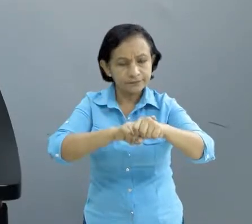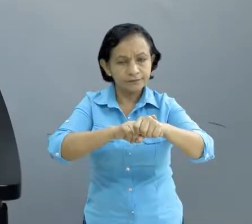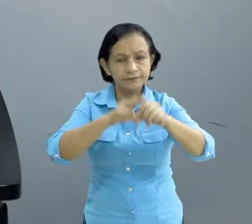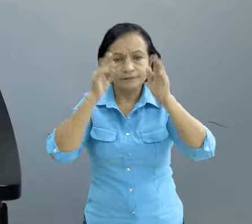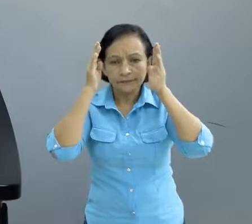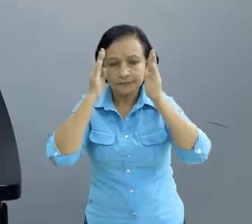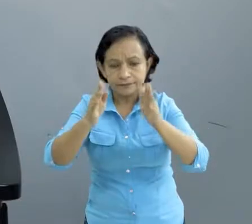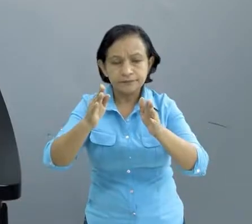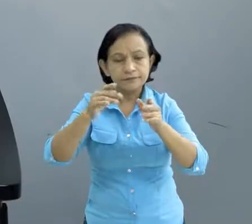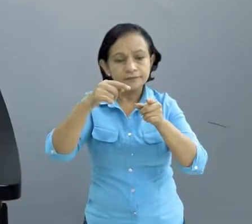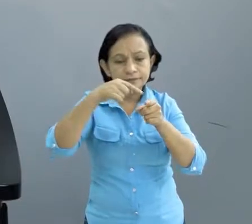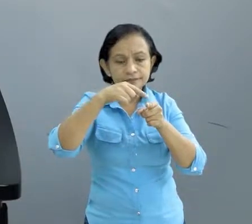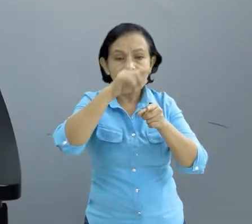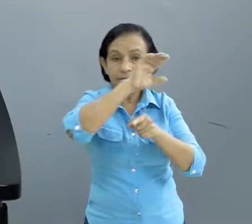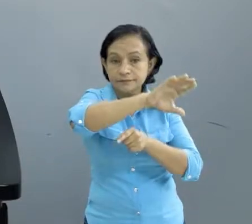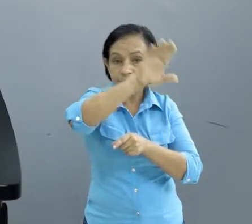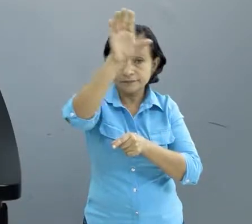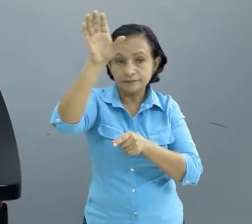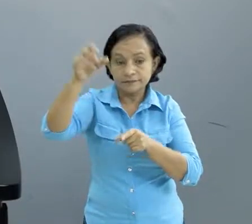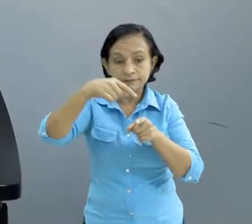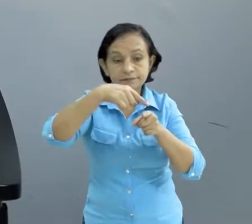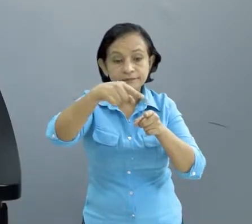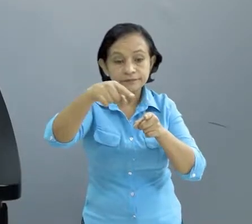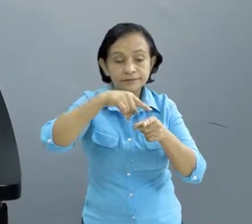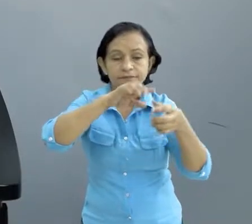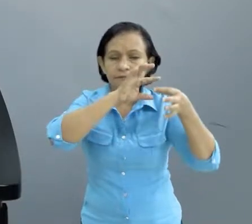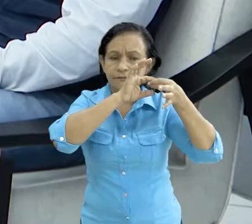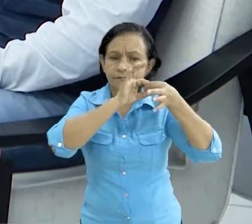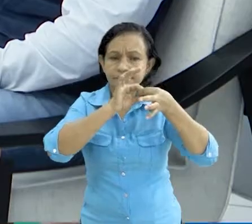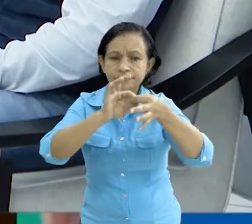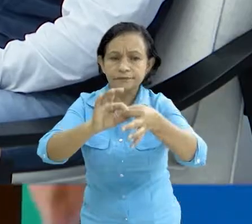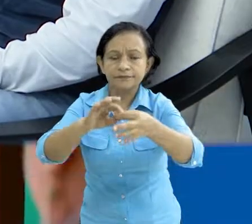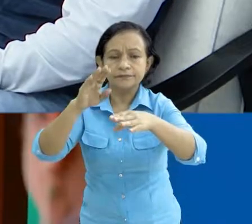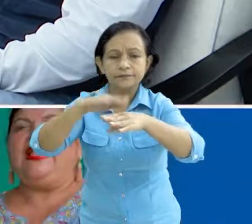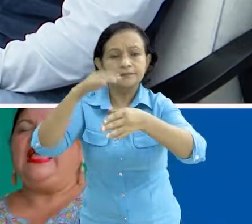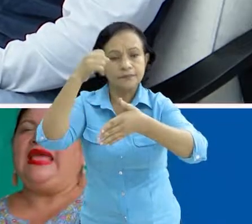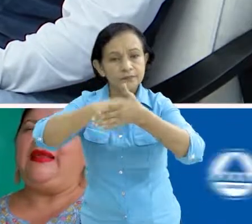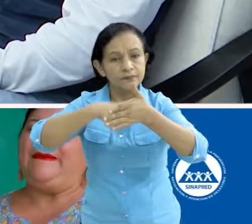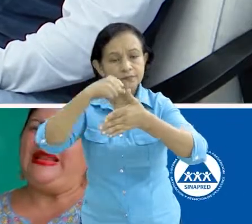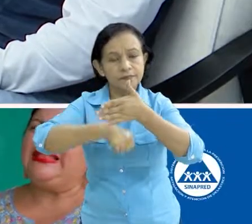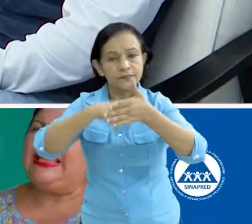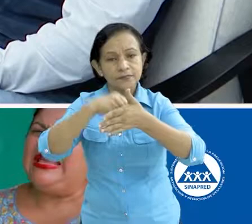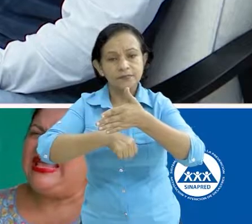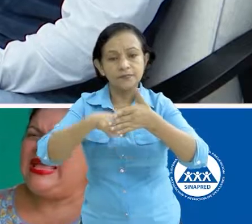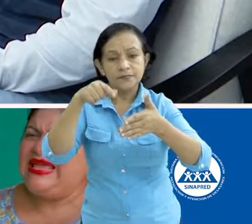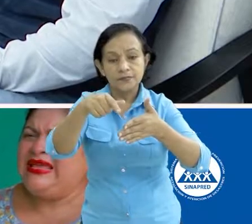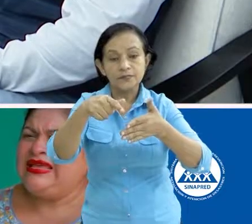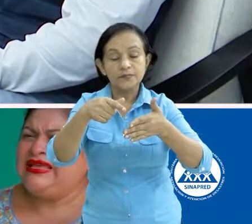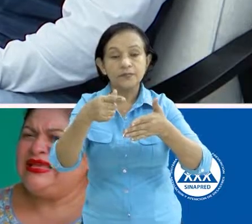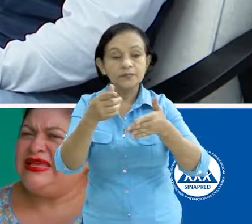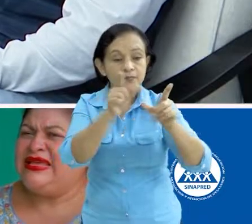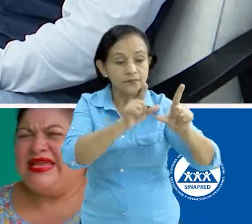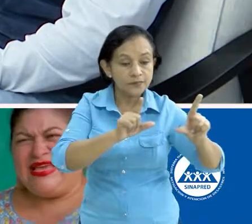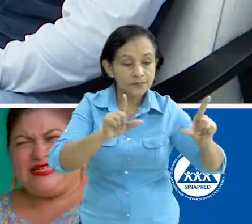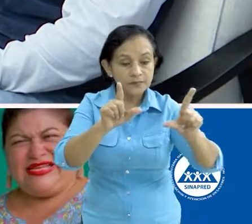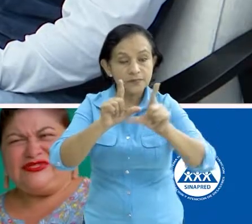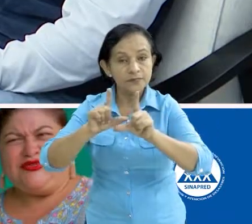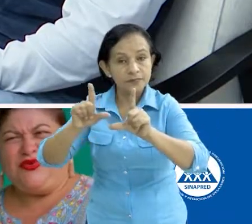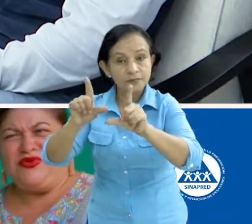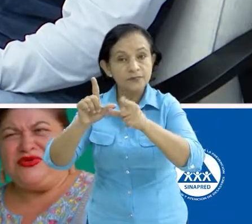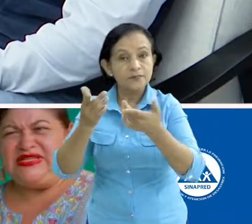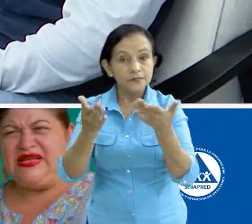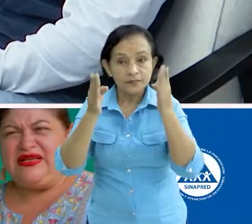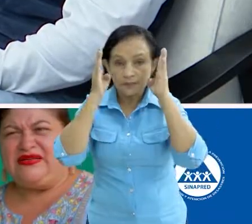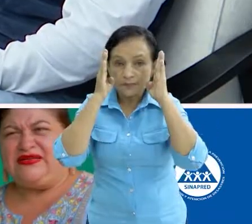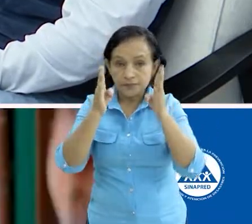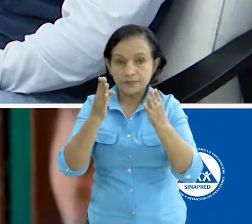hay atención a nivel departamental, a nivel municipal, orientadas al fortalecimiento de estos puestos de mando. Y es que